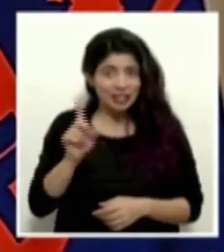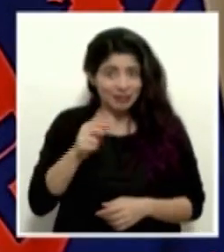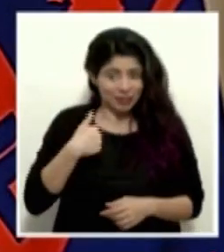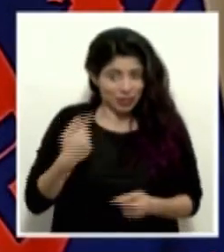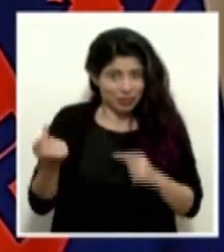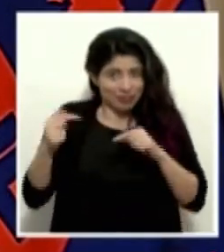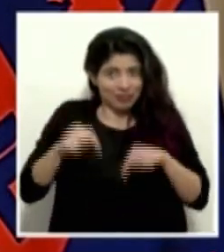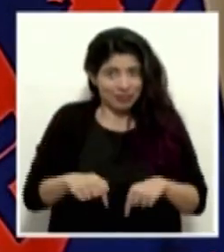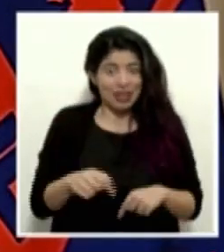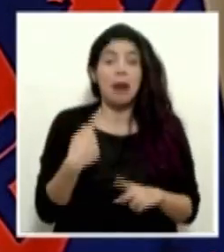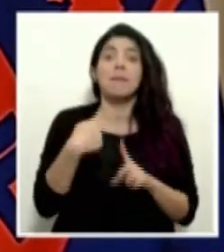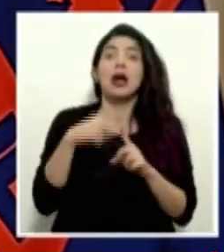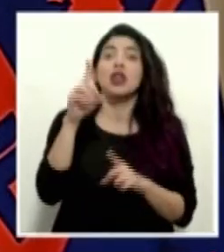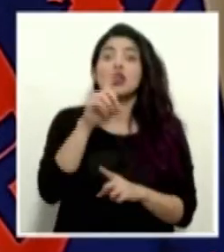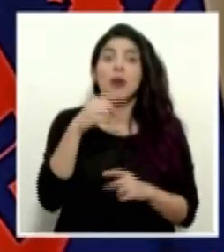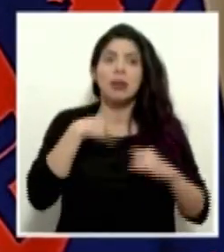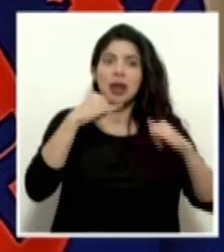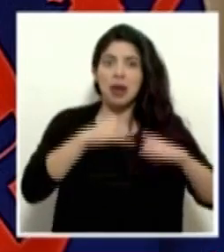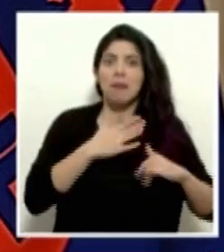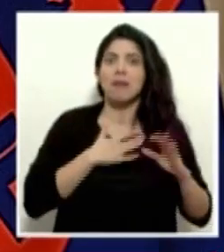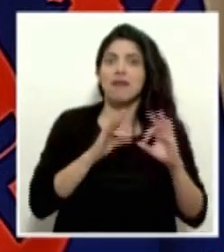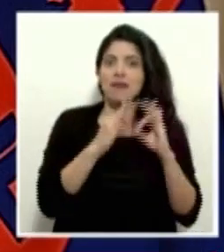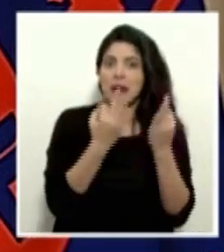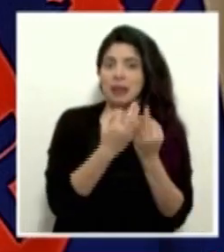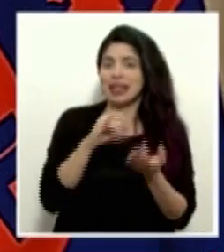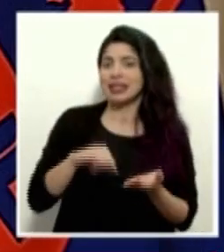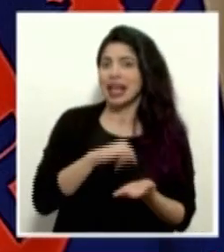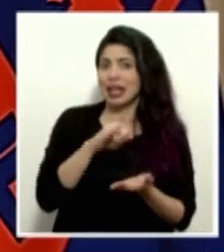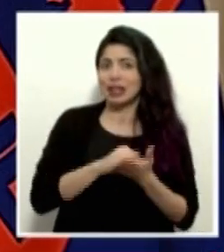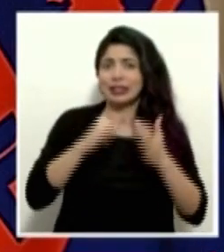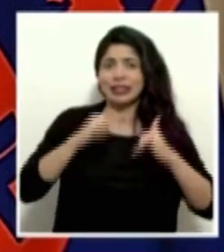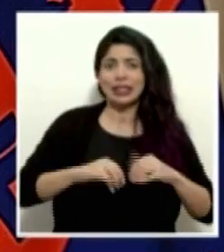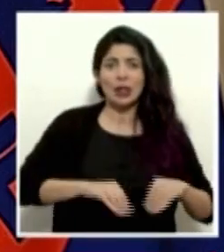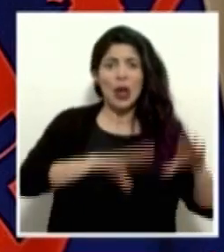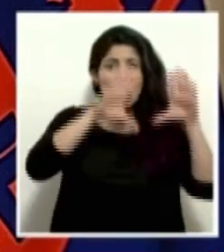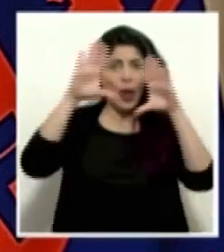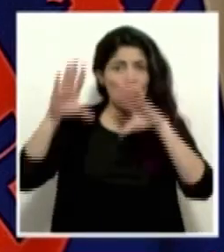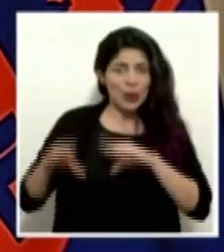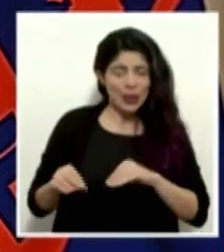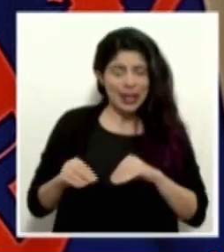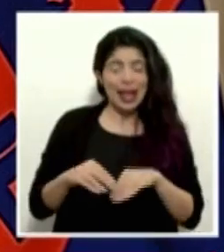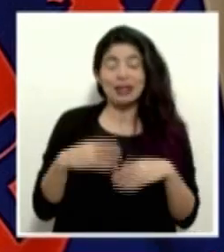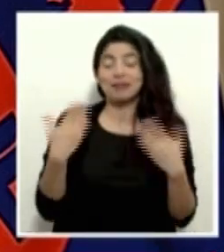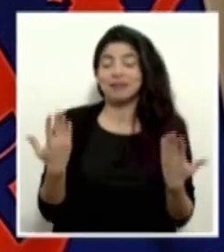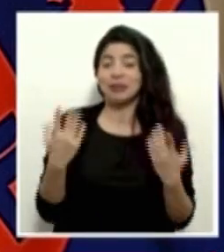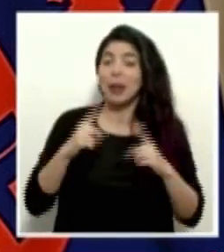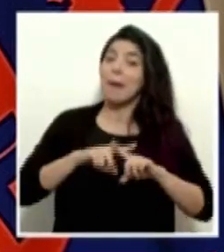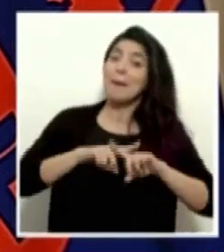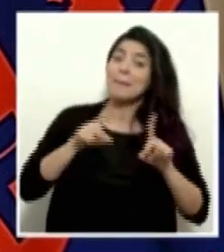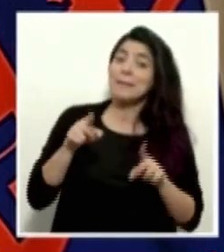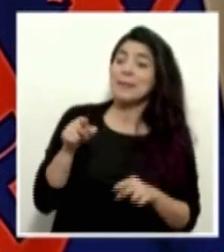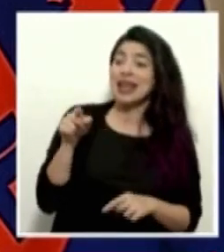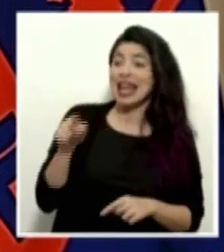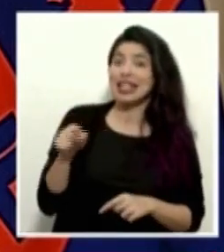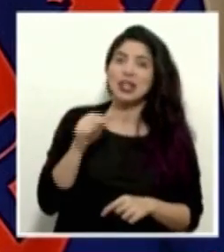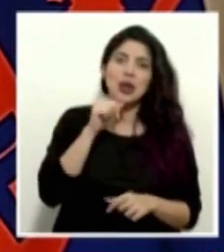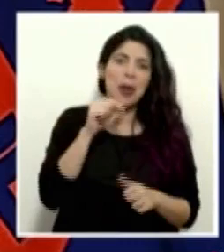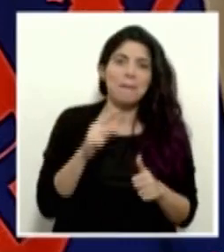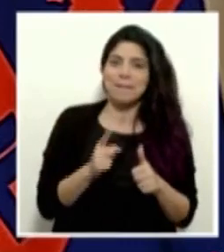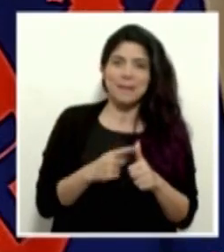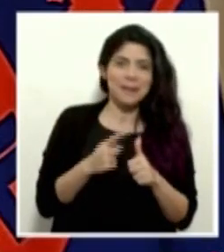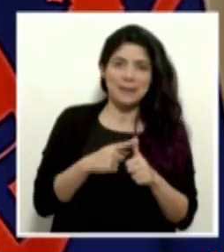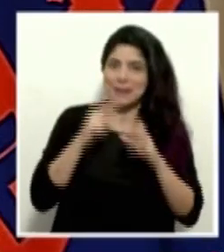Y el domingo estuve con mi familia en San José todo el día. Pero esto no es el primer